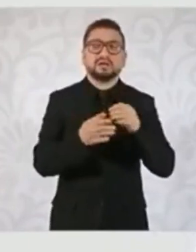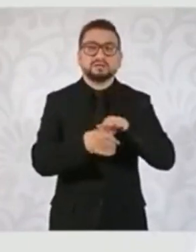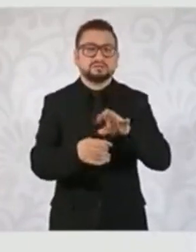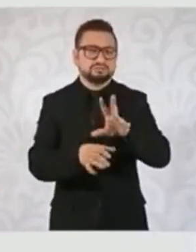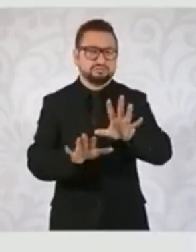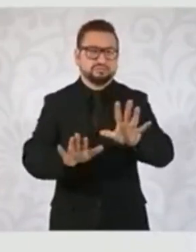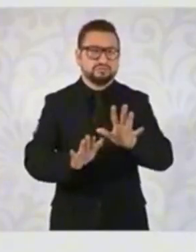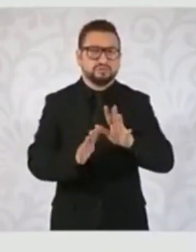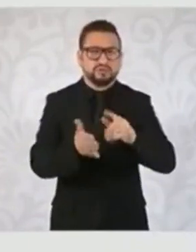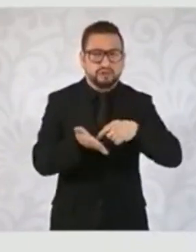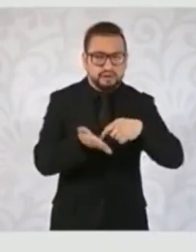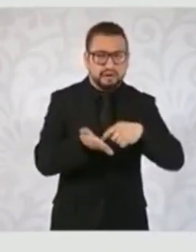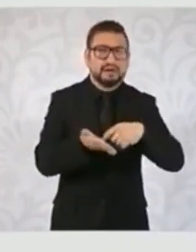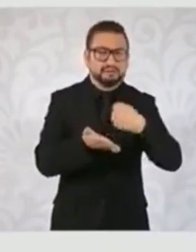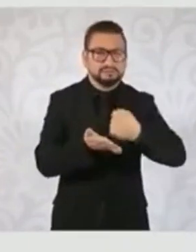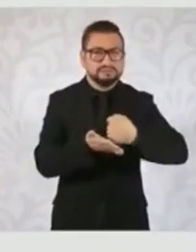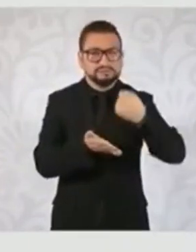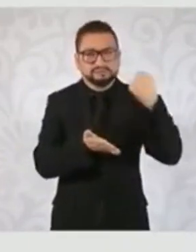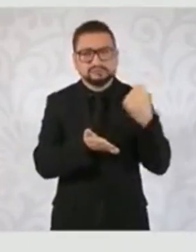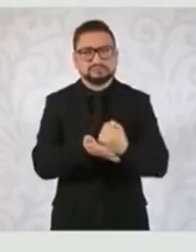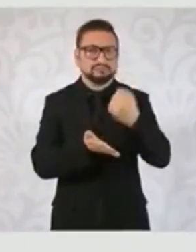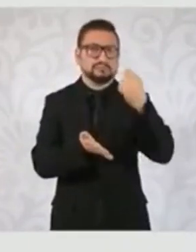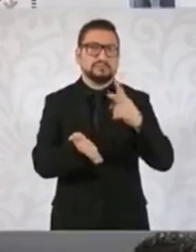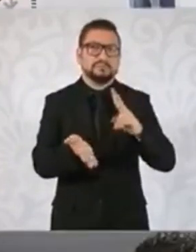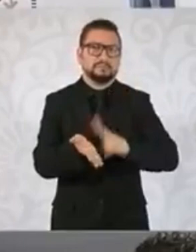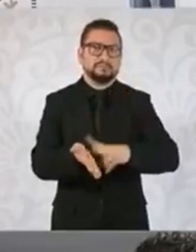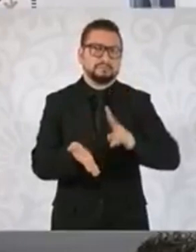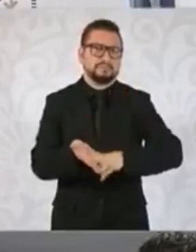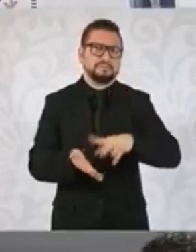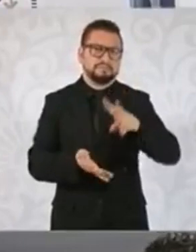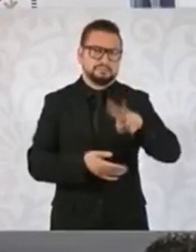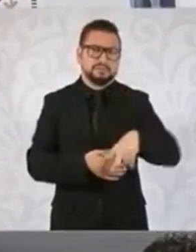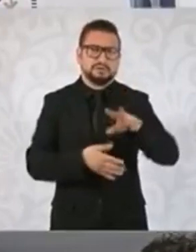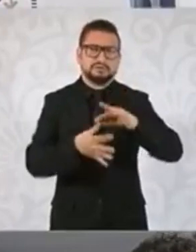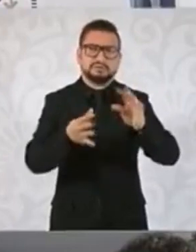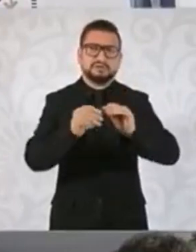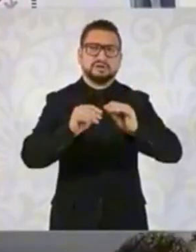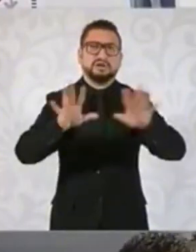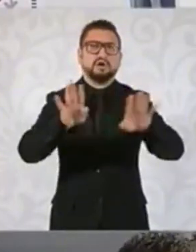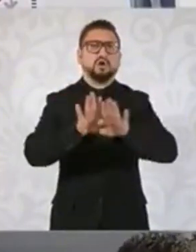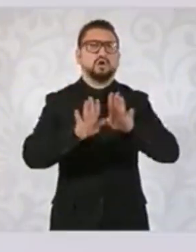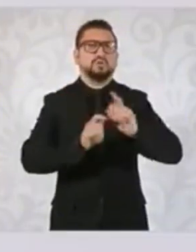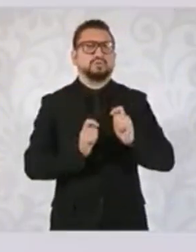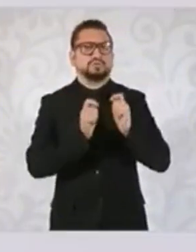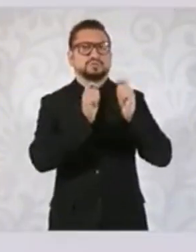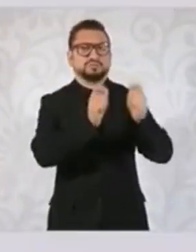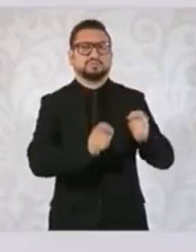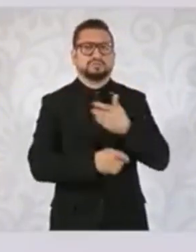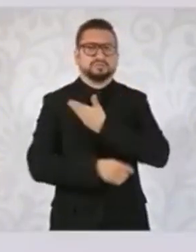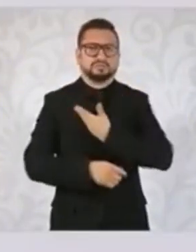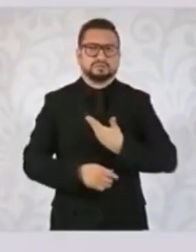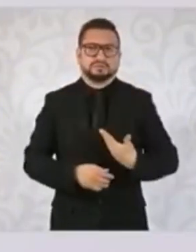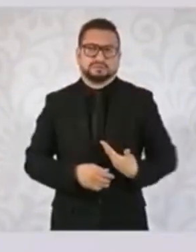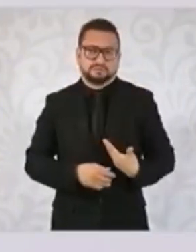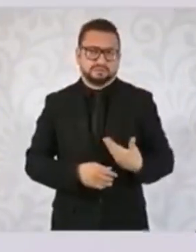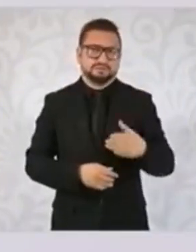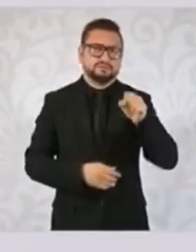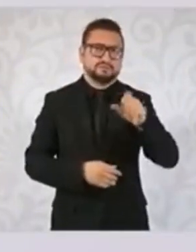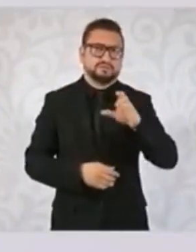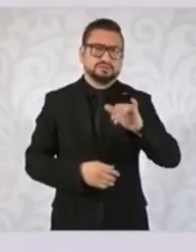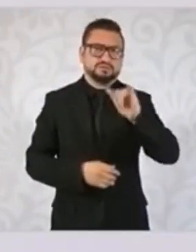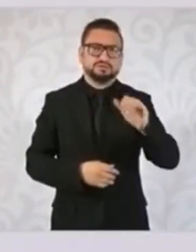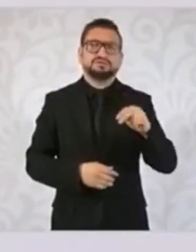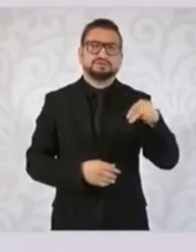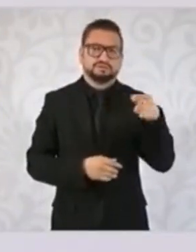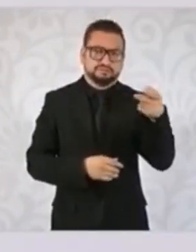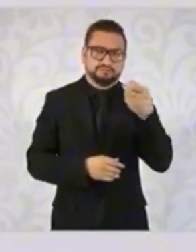totalmente válida la reforma y queda claro cómo se va a nombrar a la presidencia de la Suprema Corte